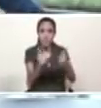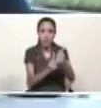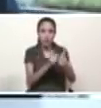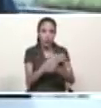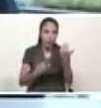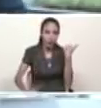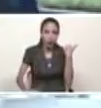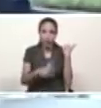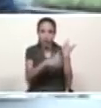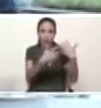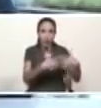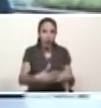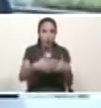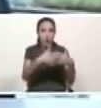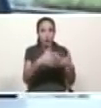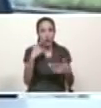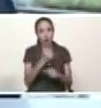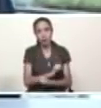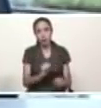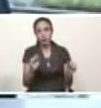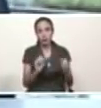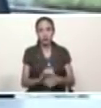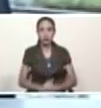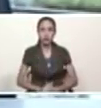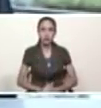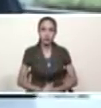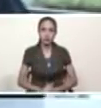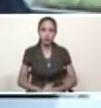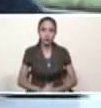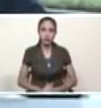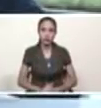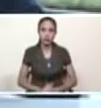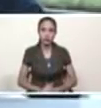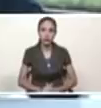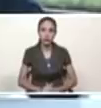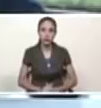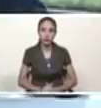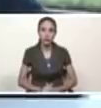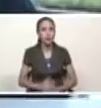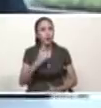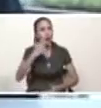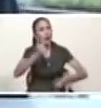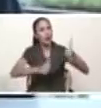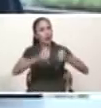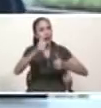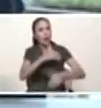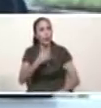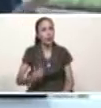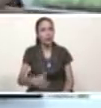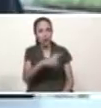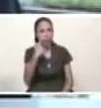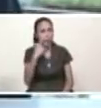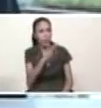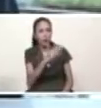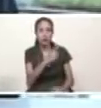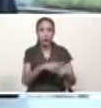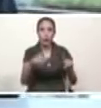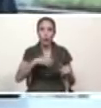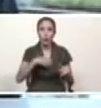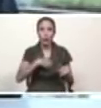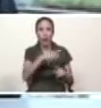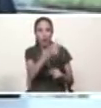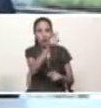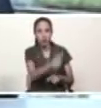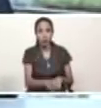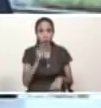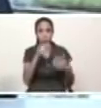apesta el discurso de maipen sobre venezuela parecía un candidato presidencial pero maipen no puede ser candidato presidencial